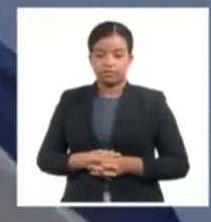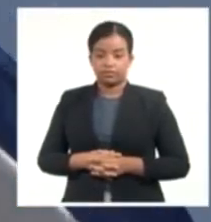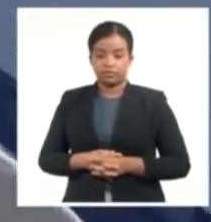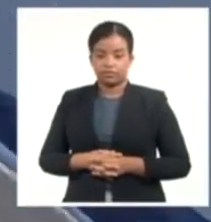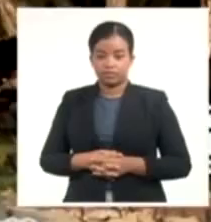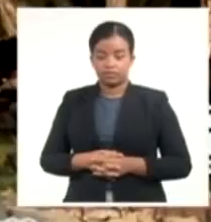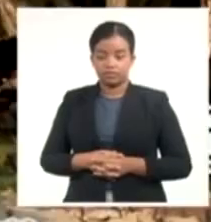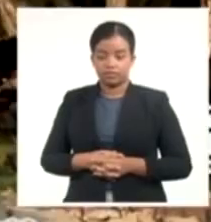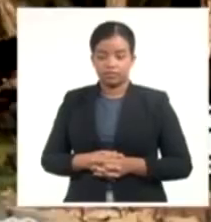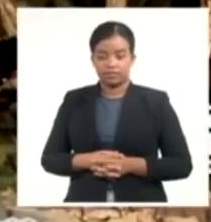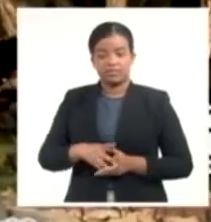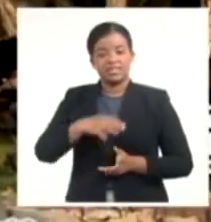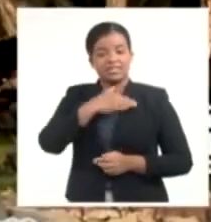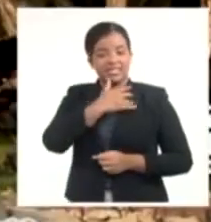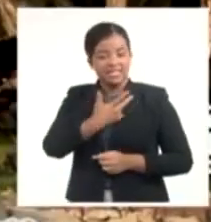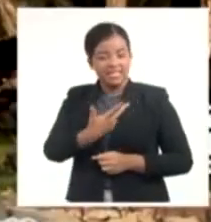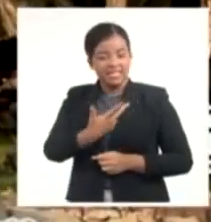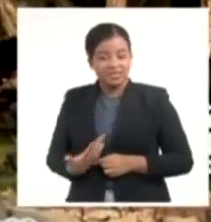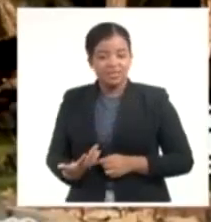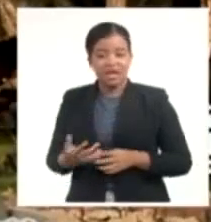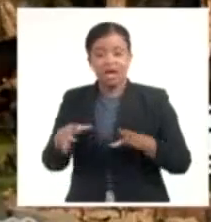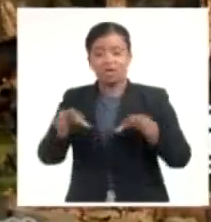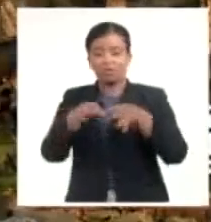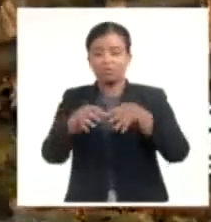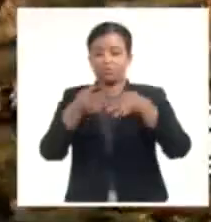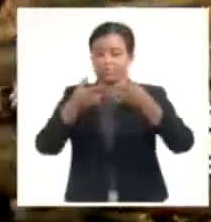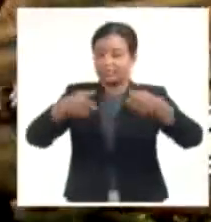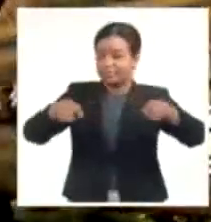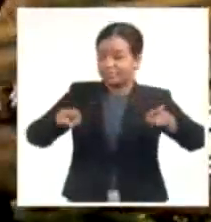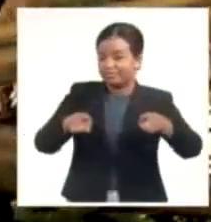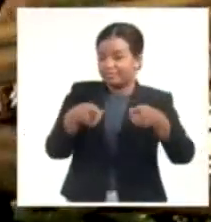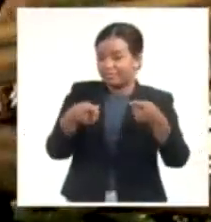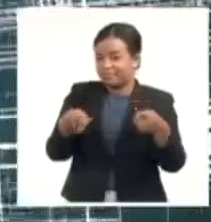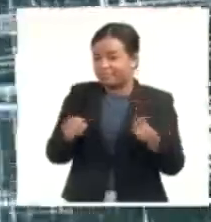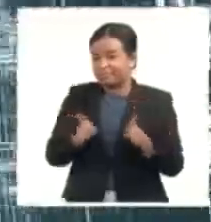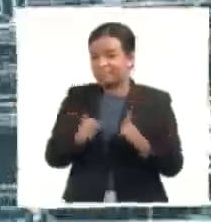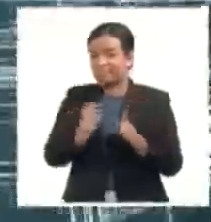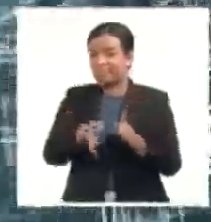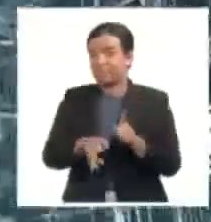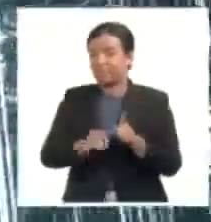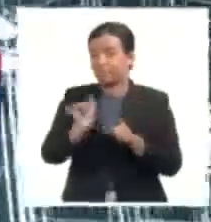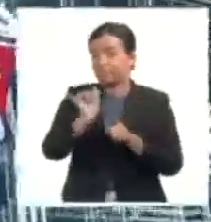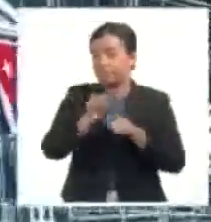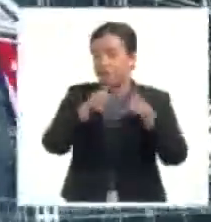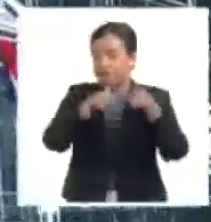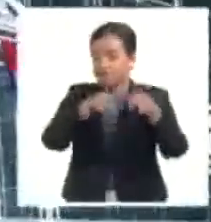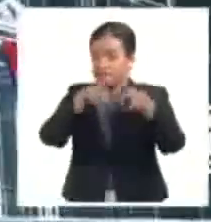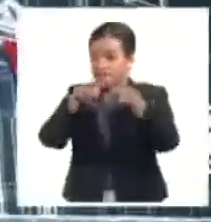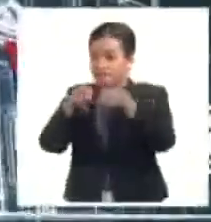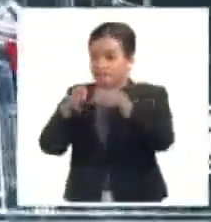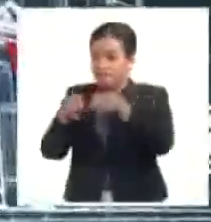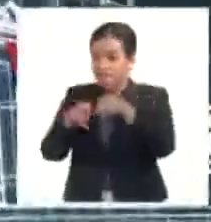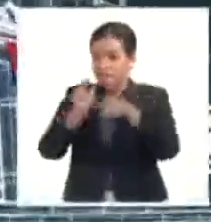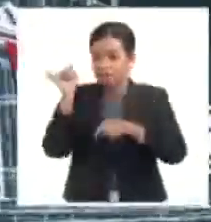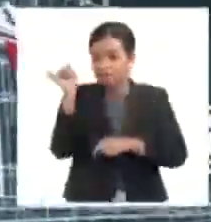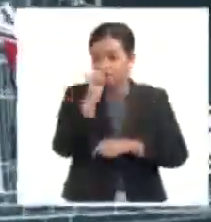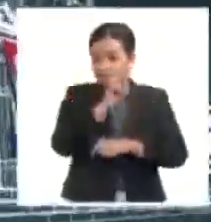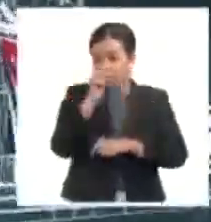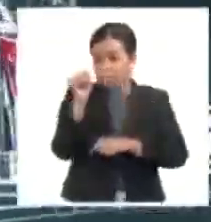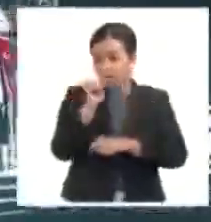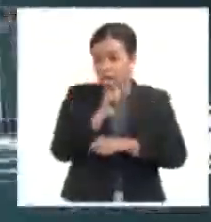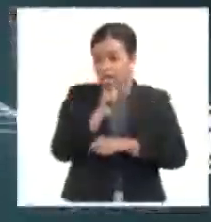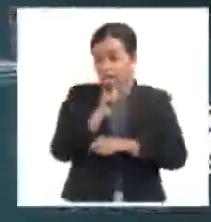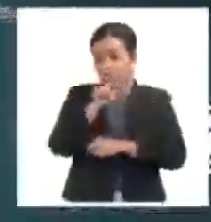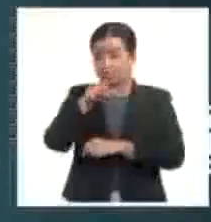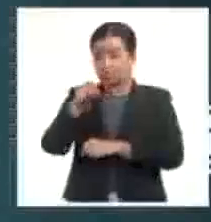La sensibilidad de la banda sonora y el tema Madre Patria, la animación, el ritmo en la edición y el testimonio de intelectuales,